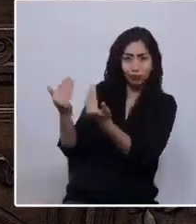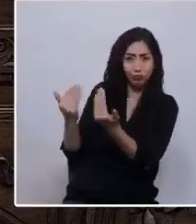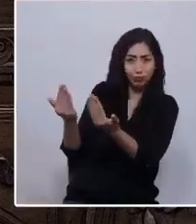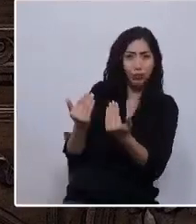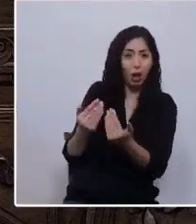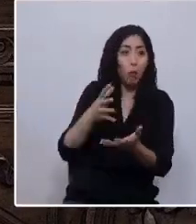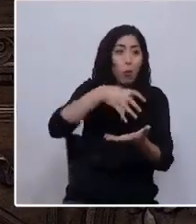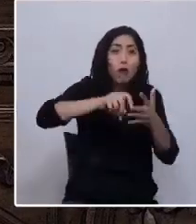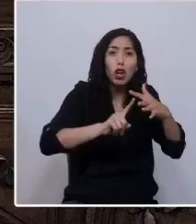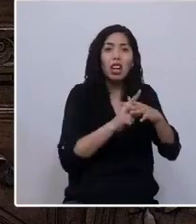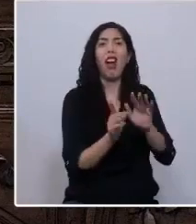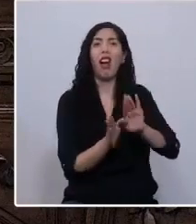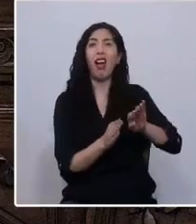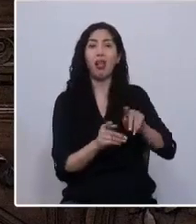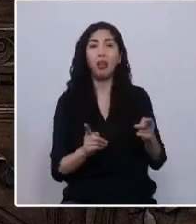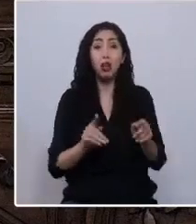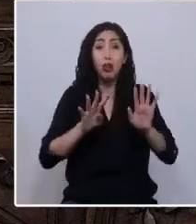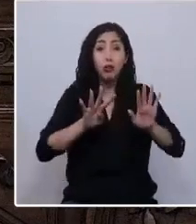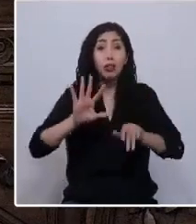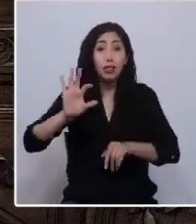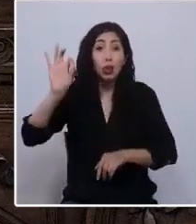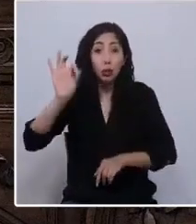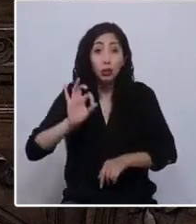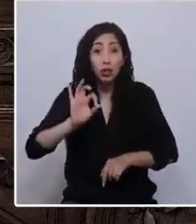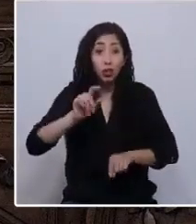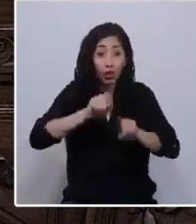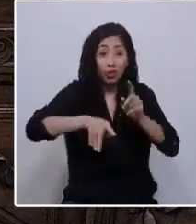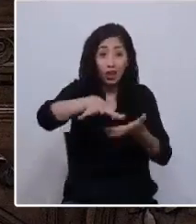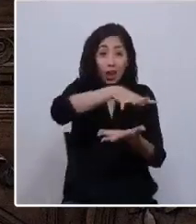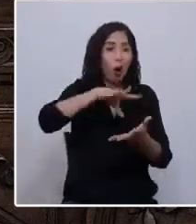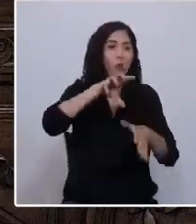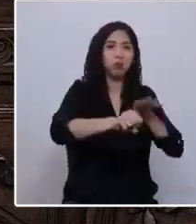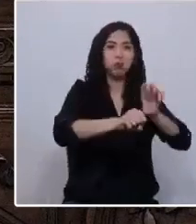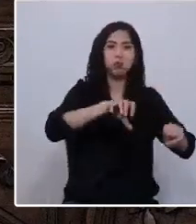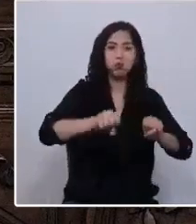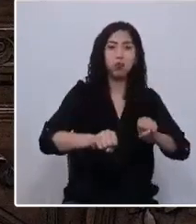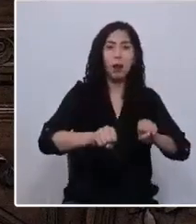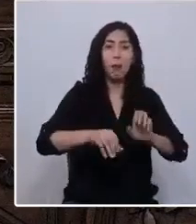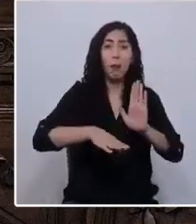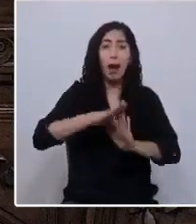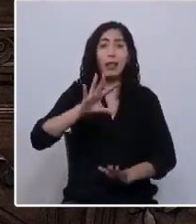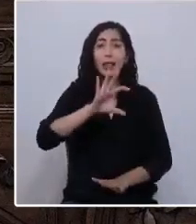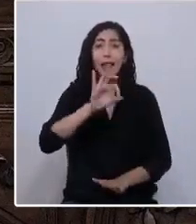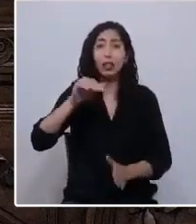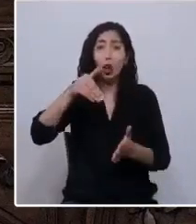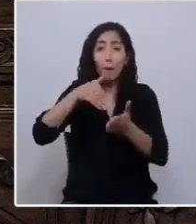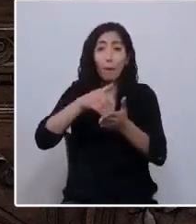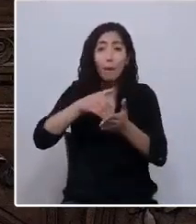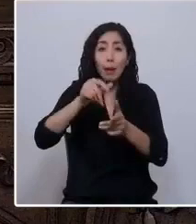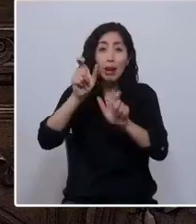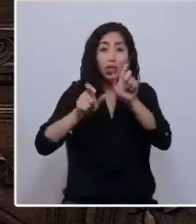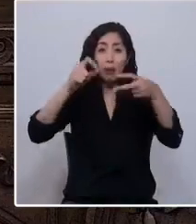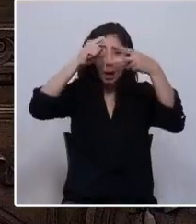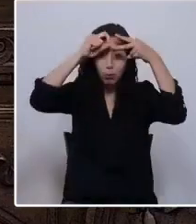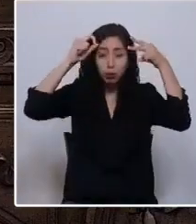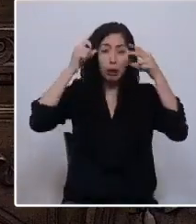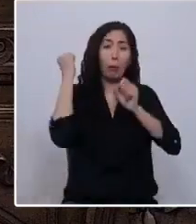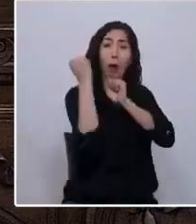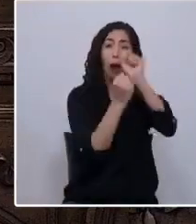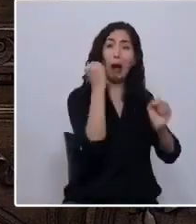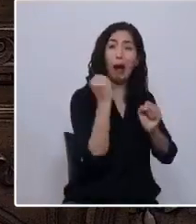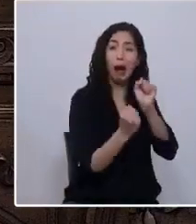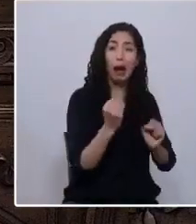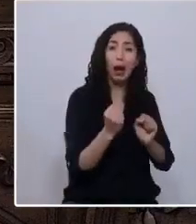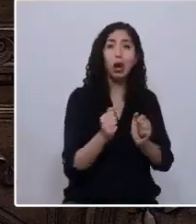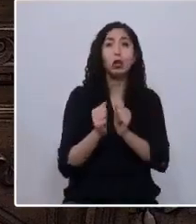El 95% de nuestro territorio fue usurpado y sobre 500.000 mapuche asesinados. Compartimos con el pueblo